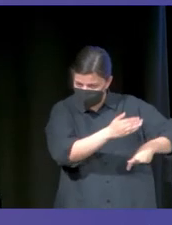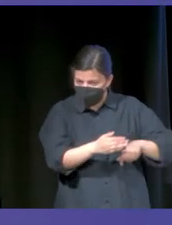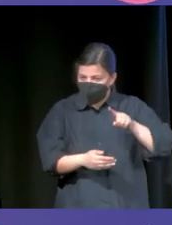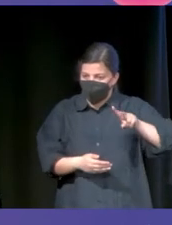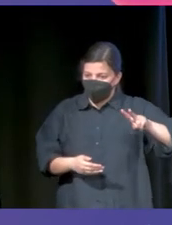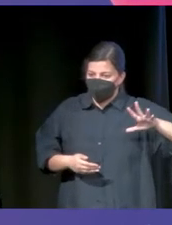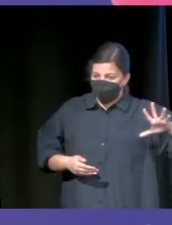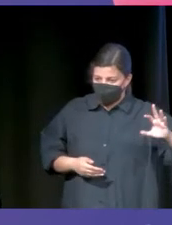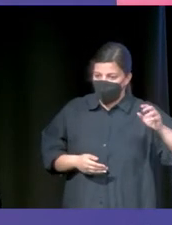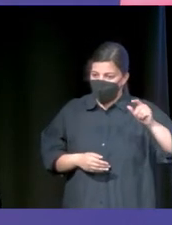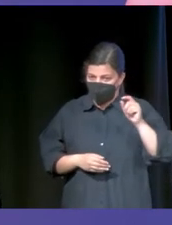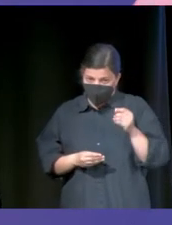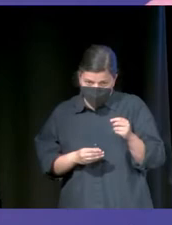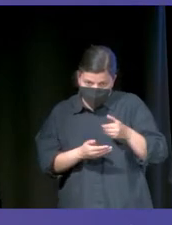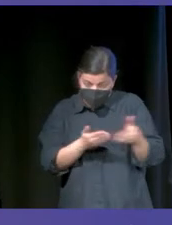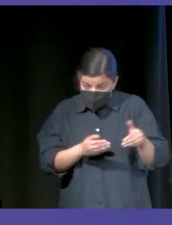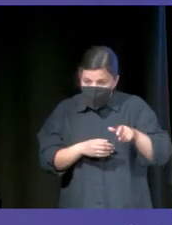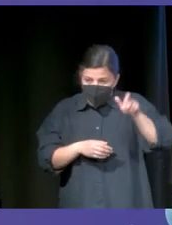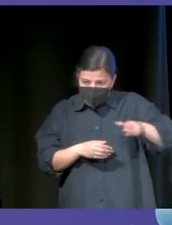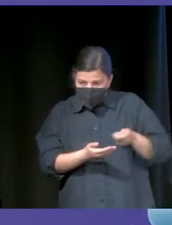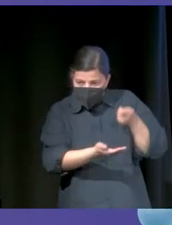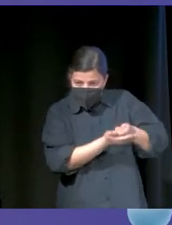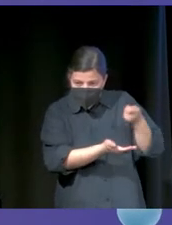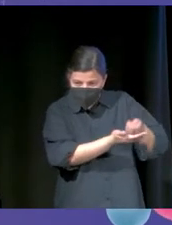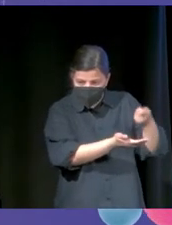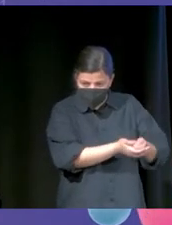mil, al tanto con los márgenes del mercado de los asesinatos.